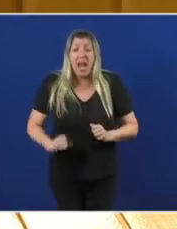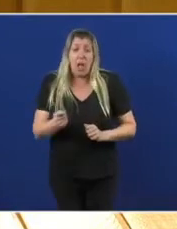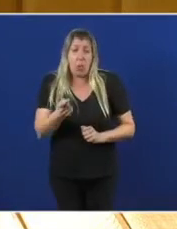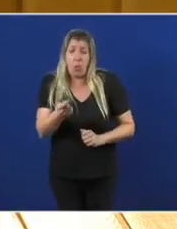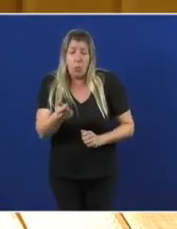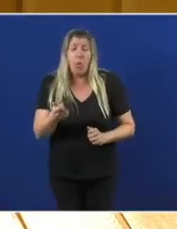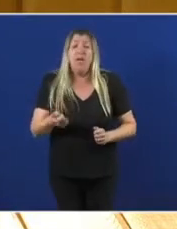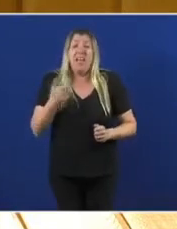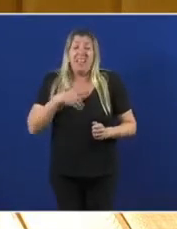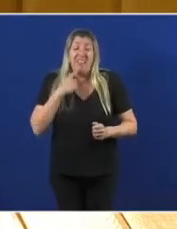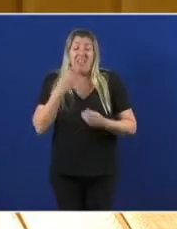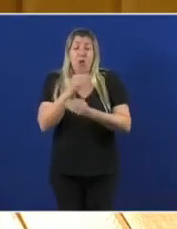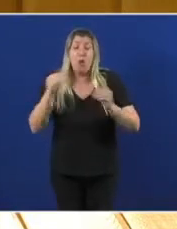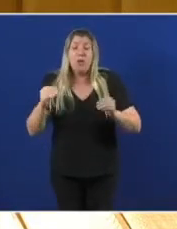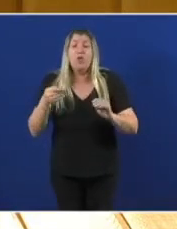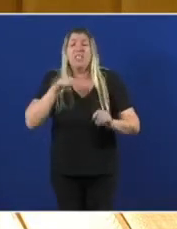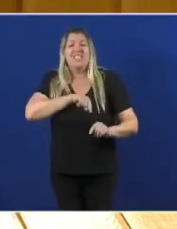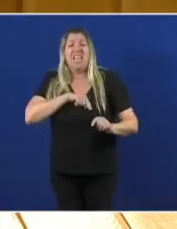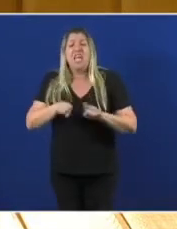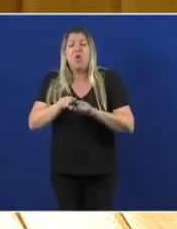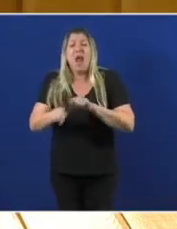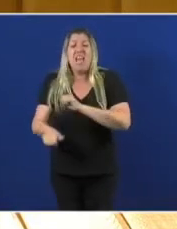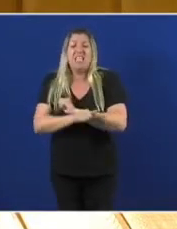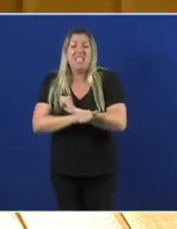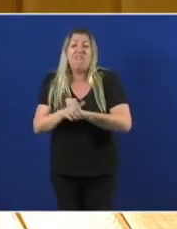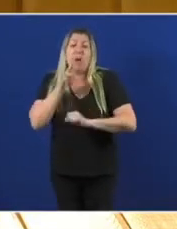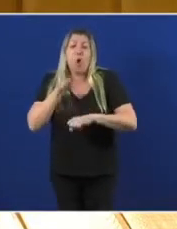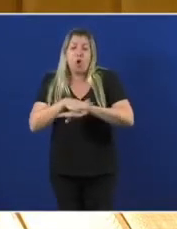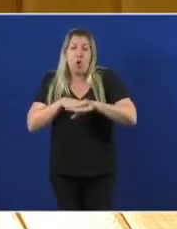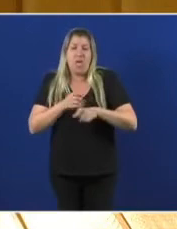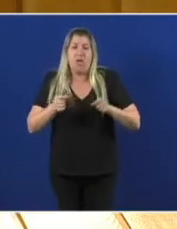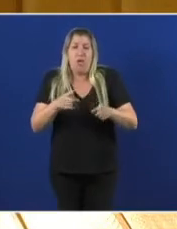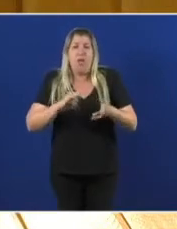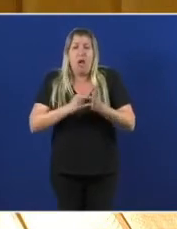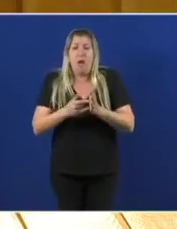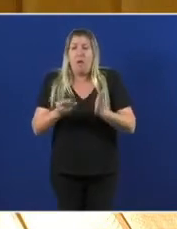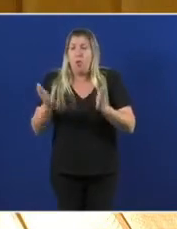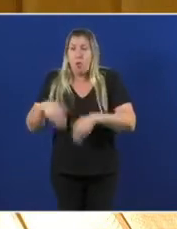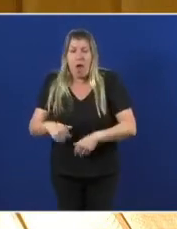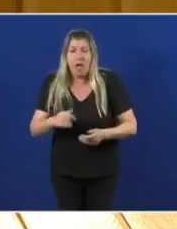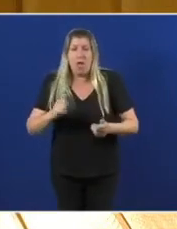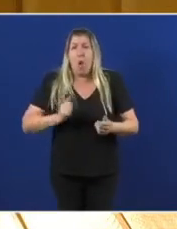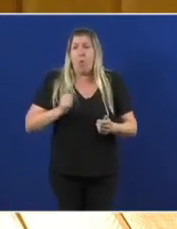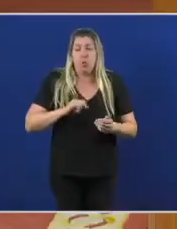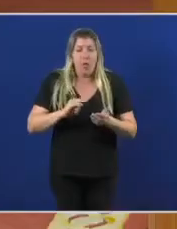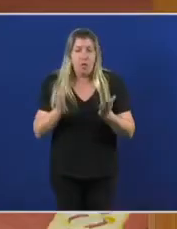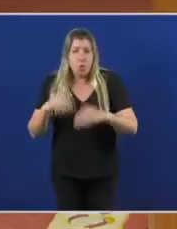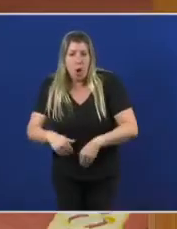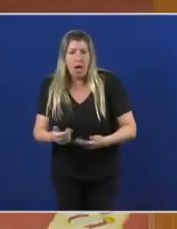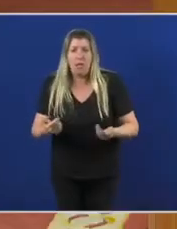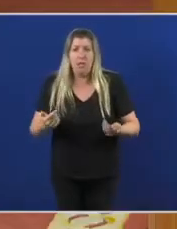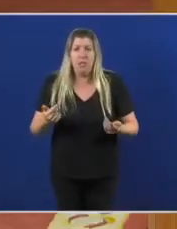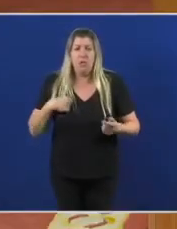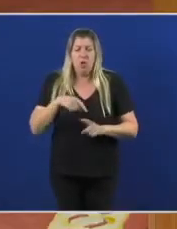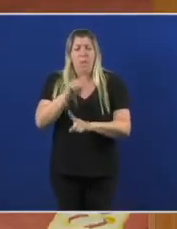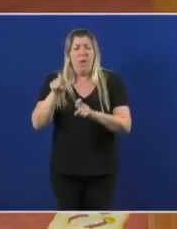unha xuventude estafada por un goberno que non lle dá oportunidades cando foi a última vez que tivo algún